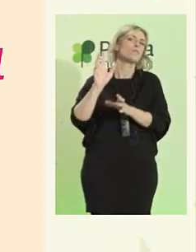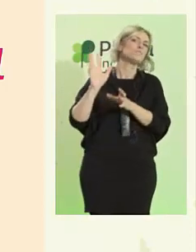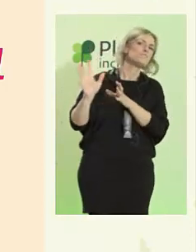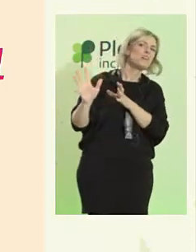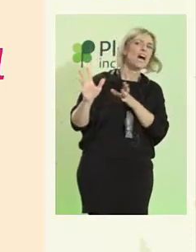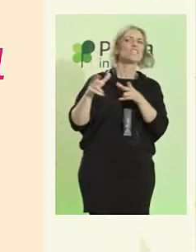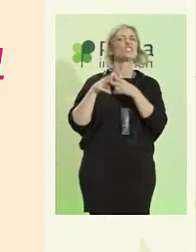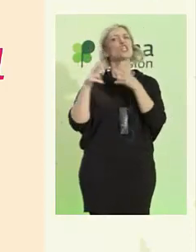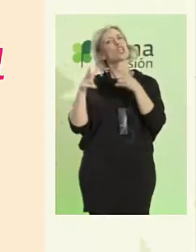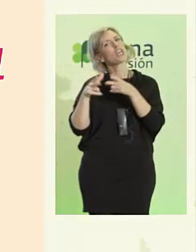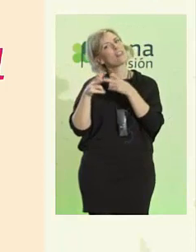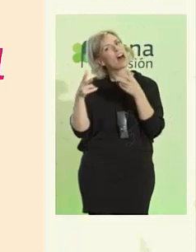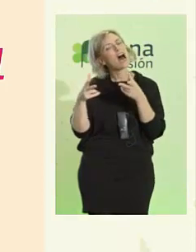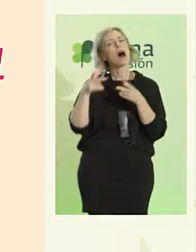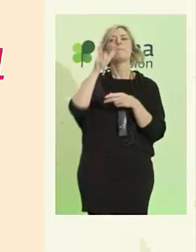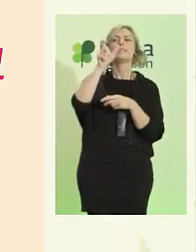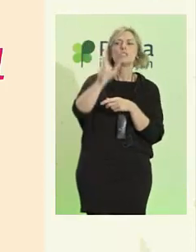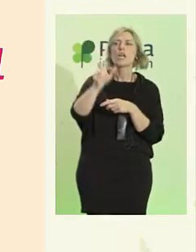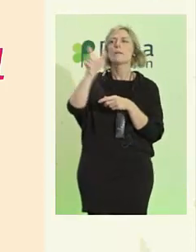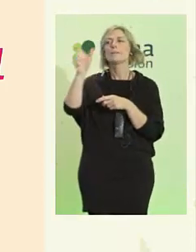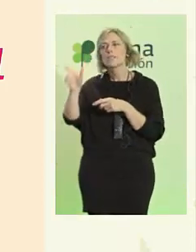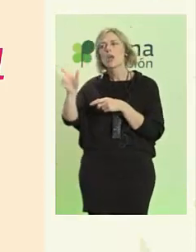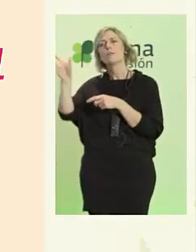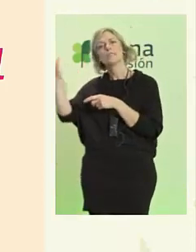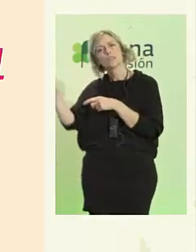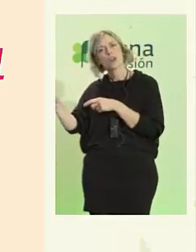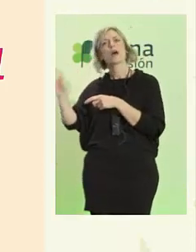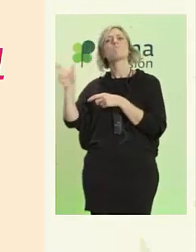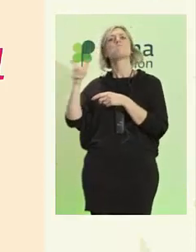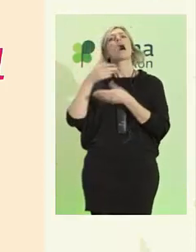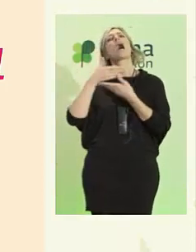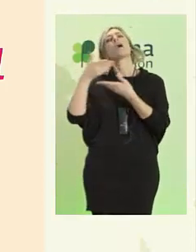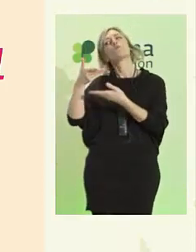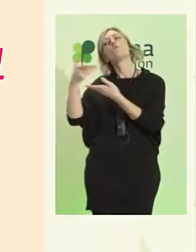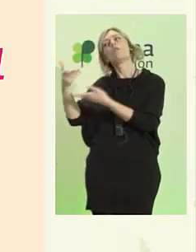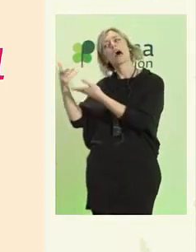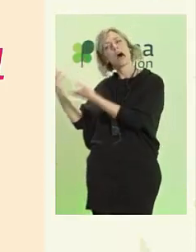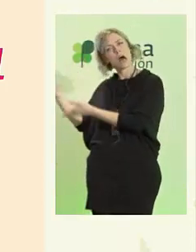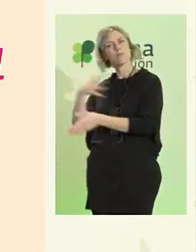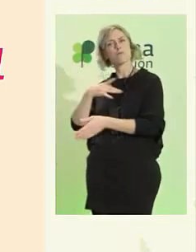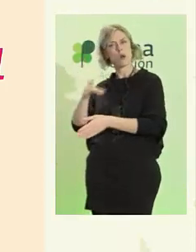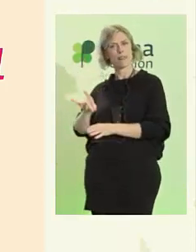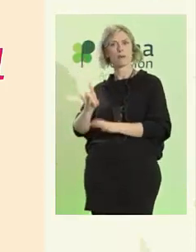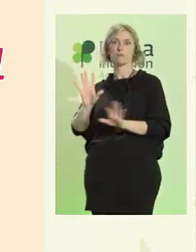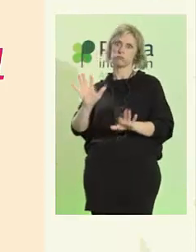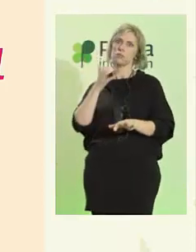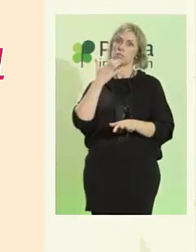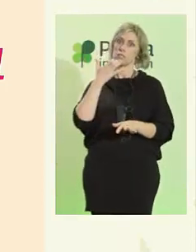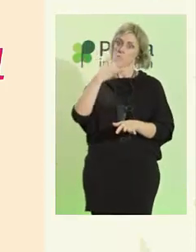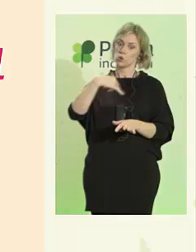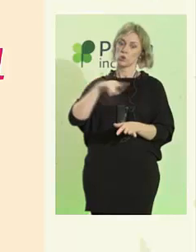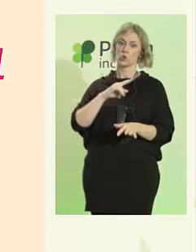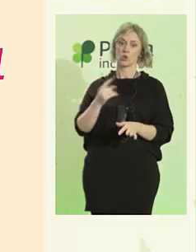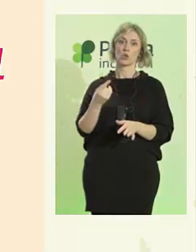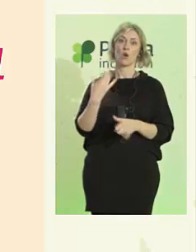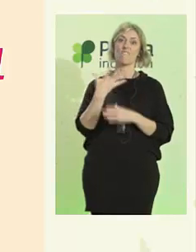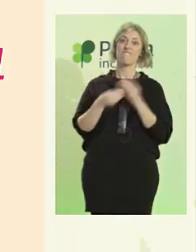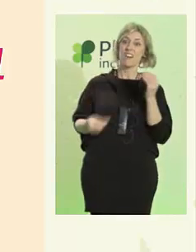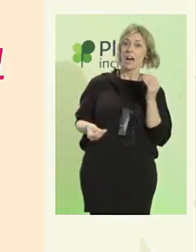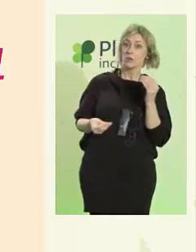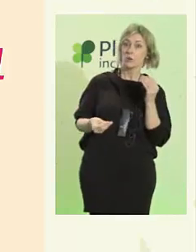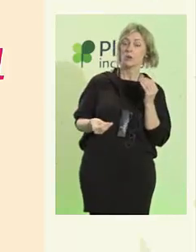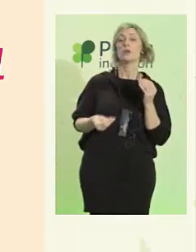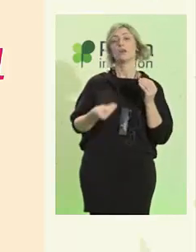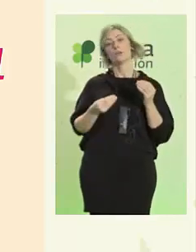sociedad persona a persona. Y si nos salía mal, habría sido un desastre para la organización, porque habría significado que habríamos